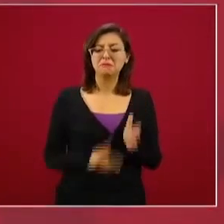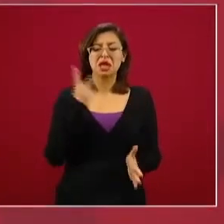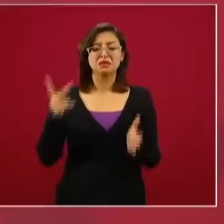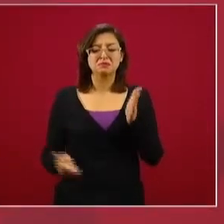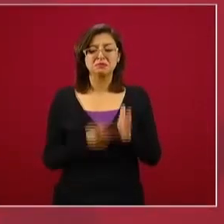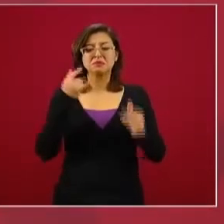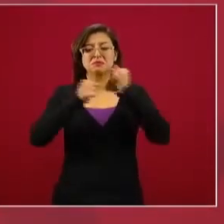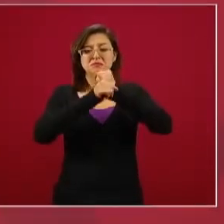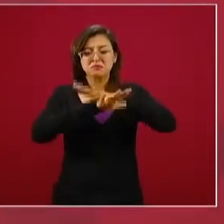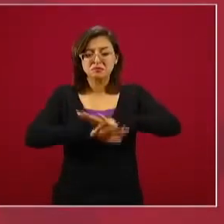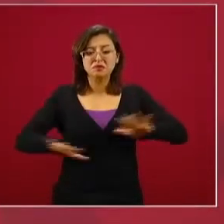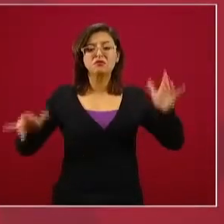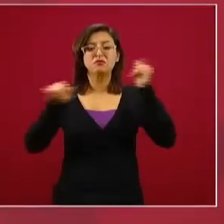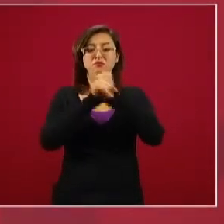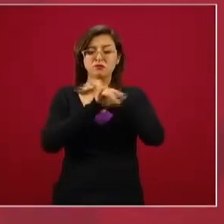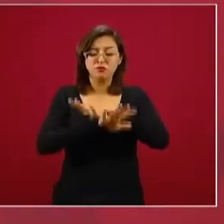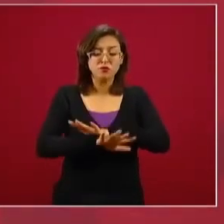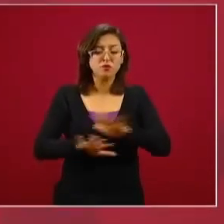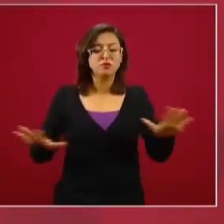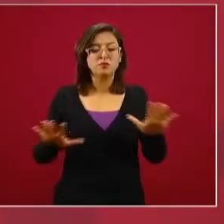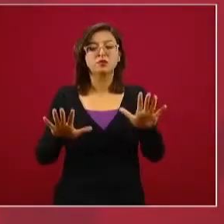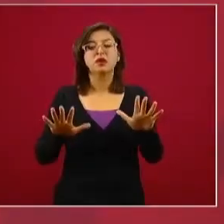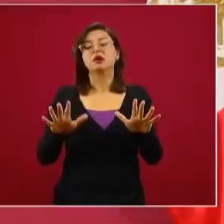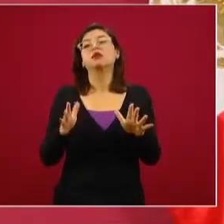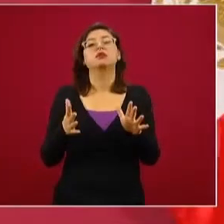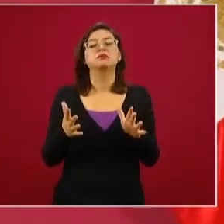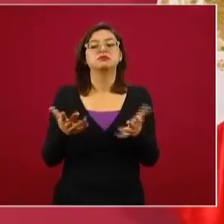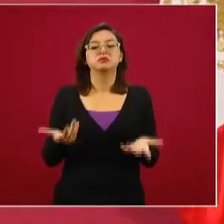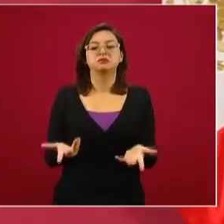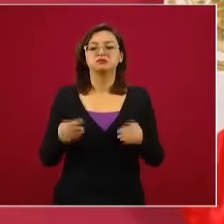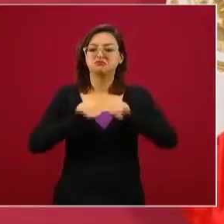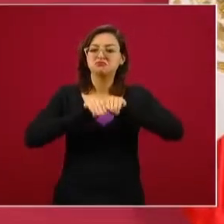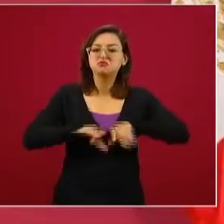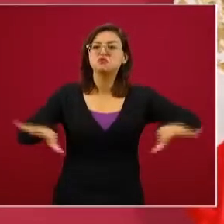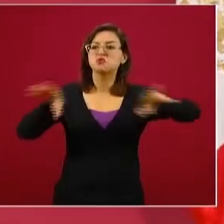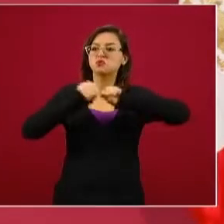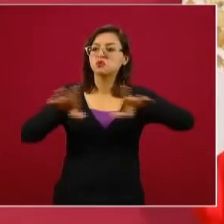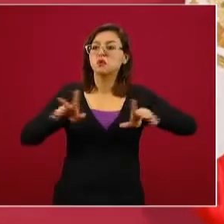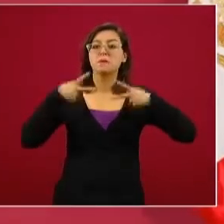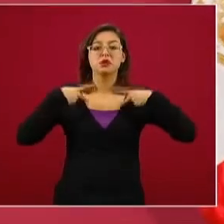decía yo, hasta que todos sepamos de qué se trata,